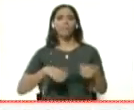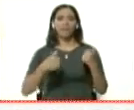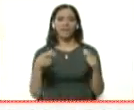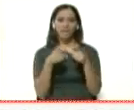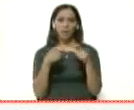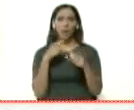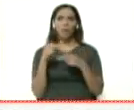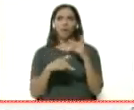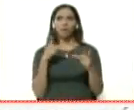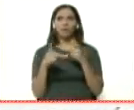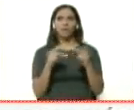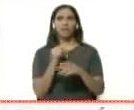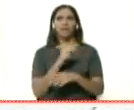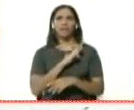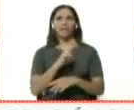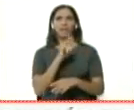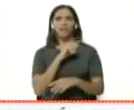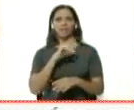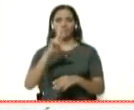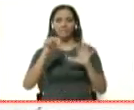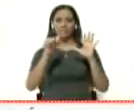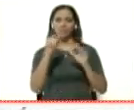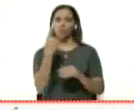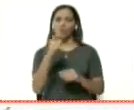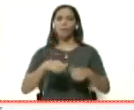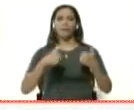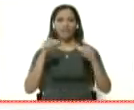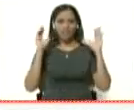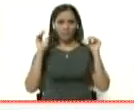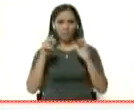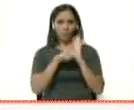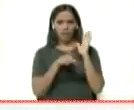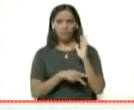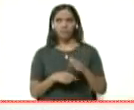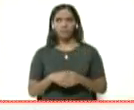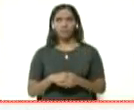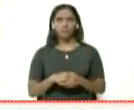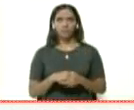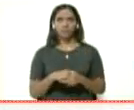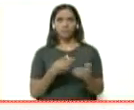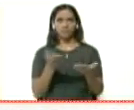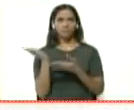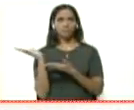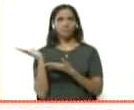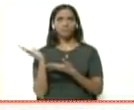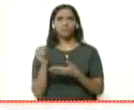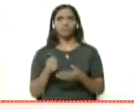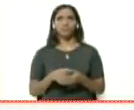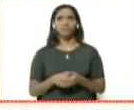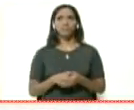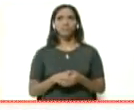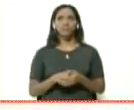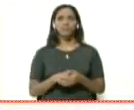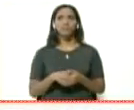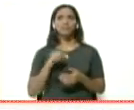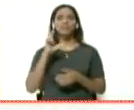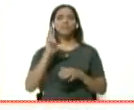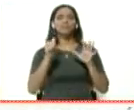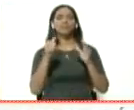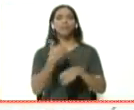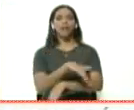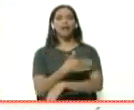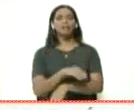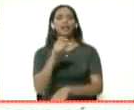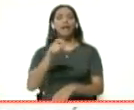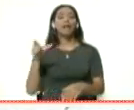equipo de producción, la red de 360 en directo. Una sola más y despedimos el programa. Vamos a colocarla, si es posible. 360 en la calle, la